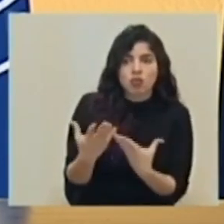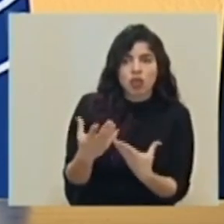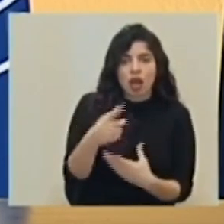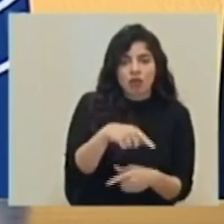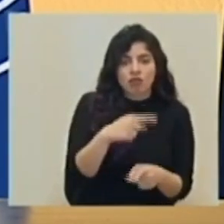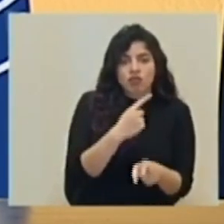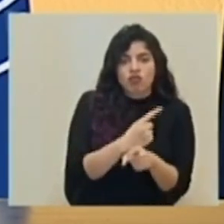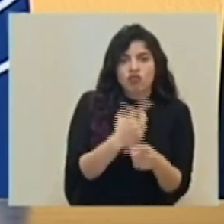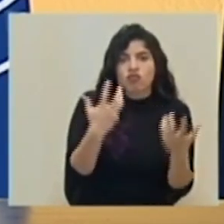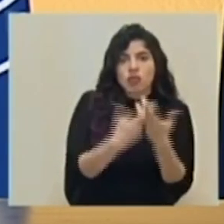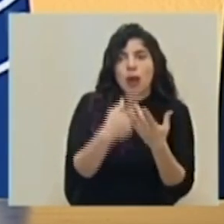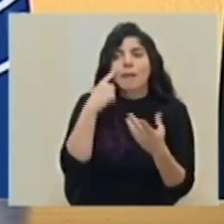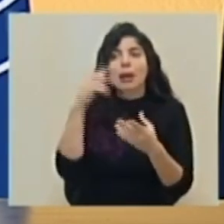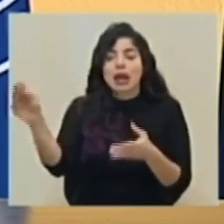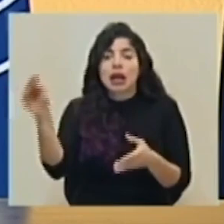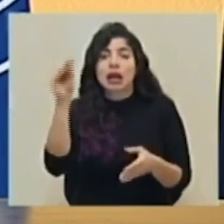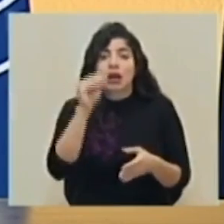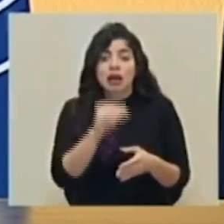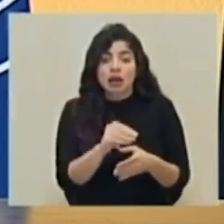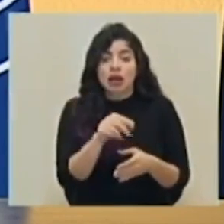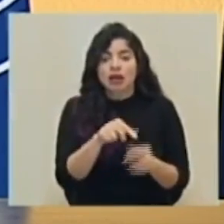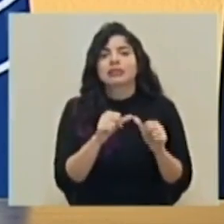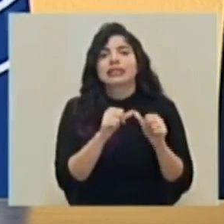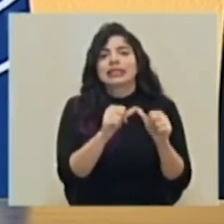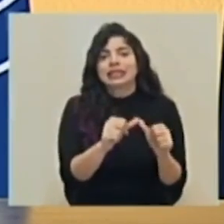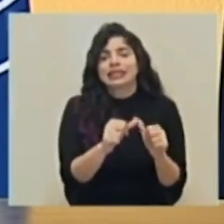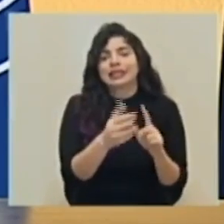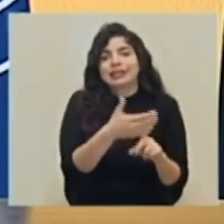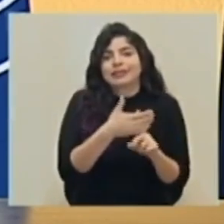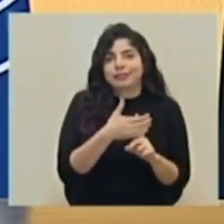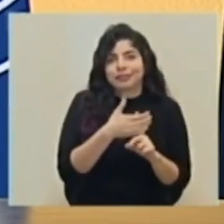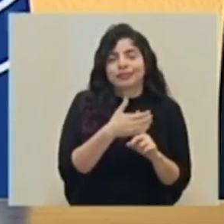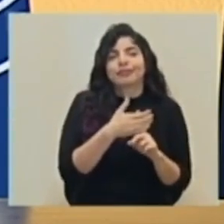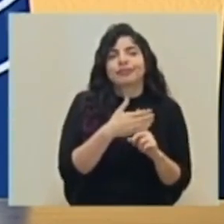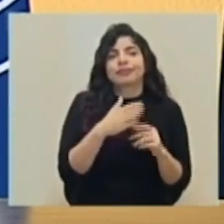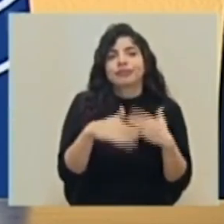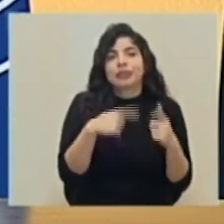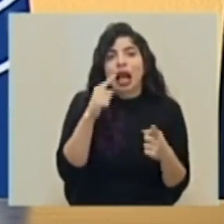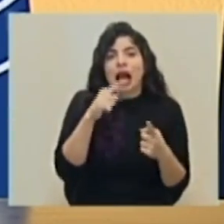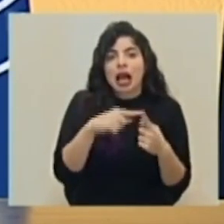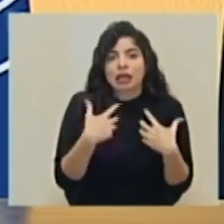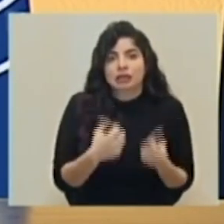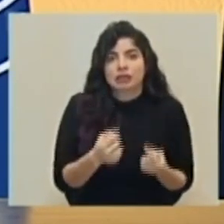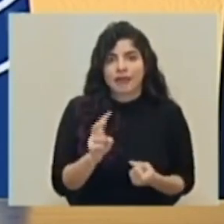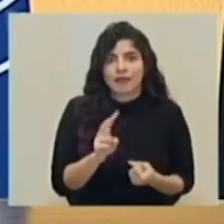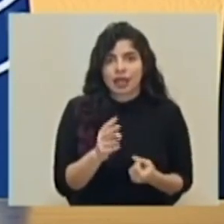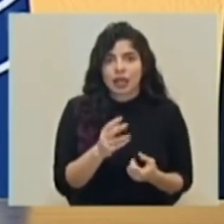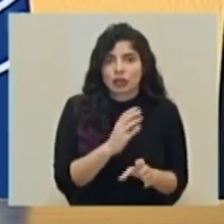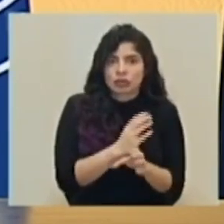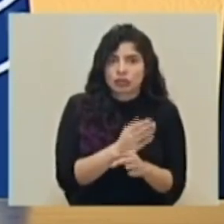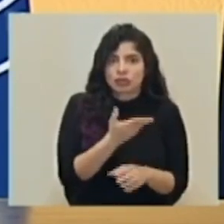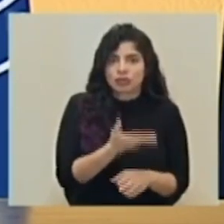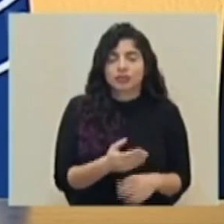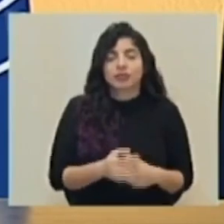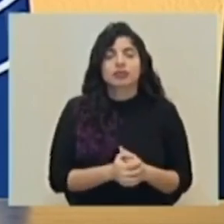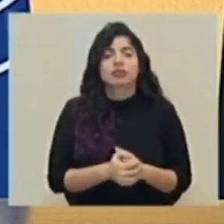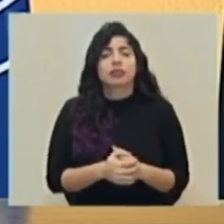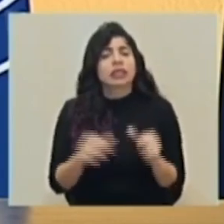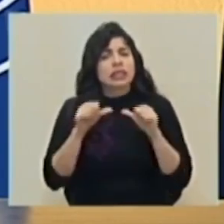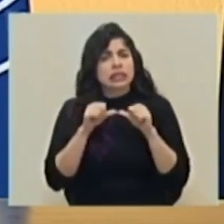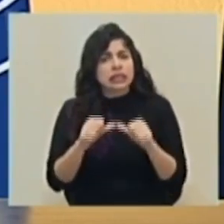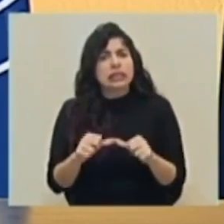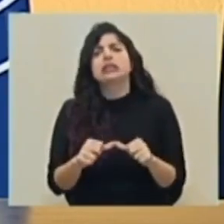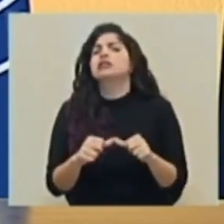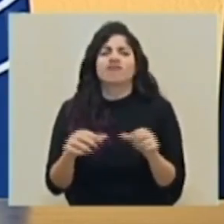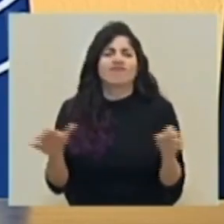para que puedan seguir su aislamiento, su cuarentena, su periodo de recuperación del virus. Mantenemos una